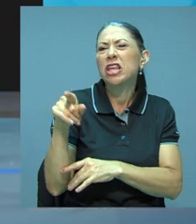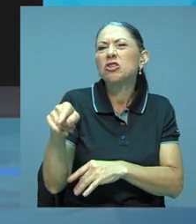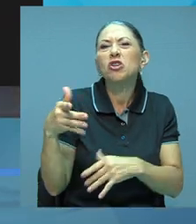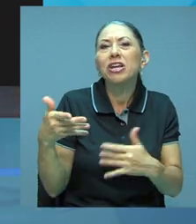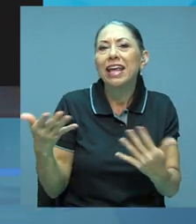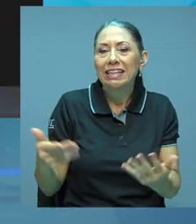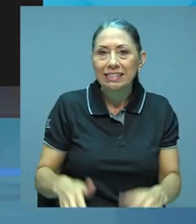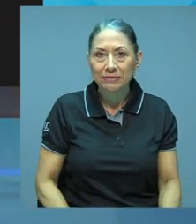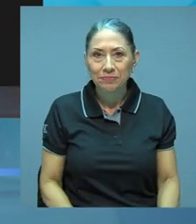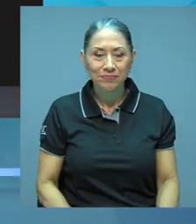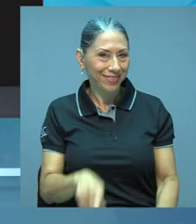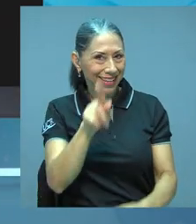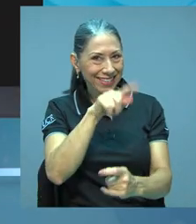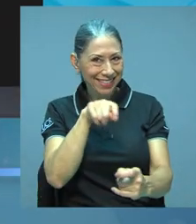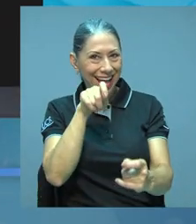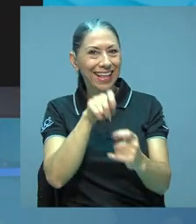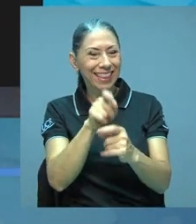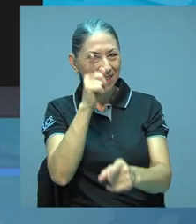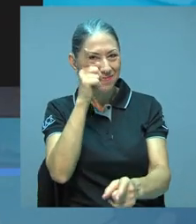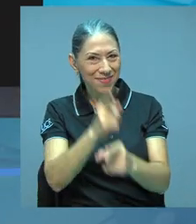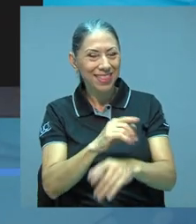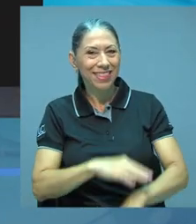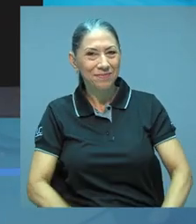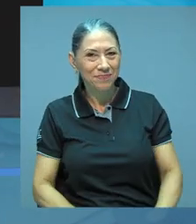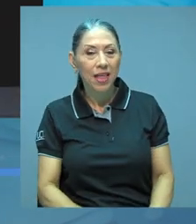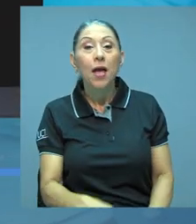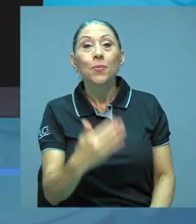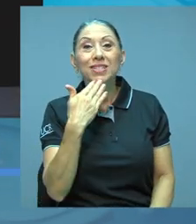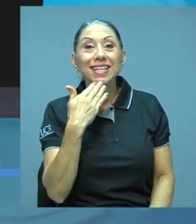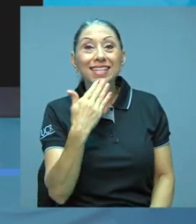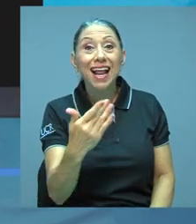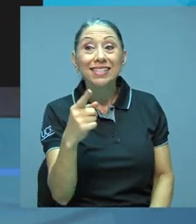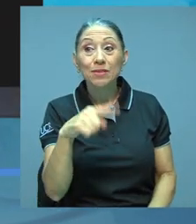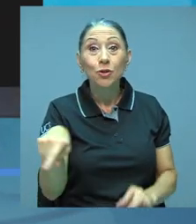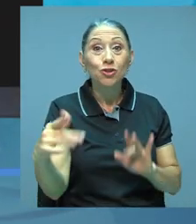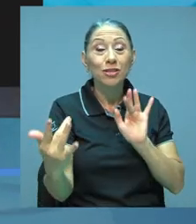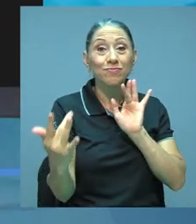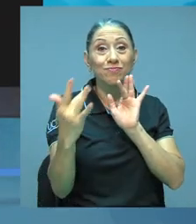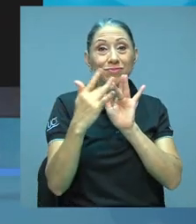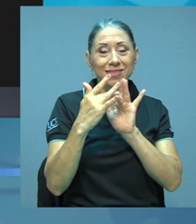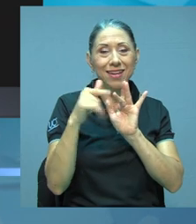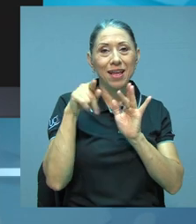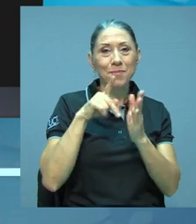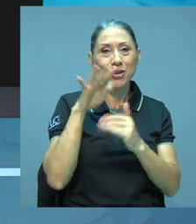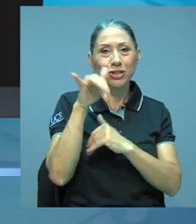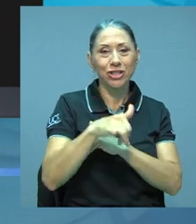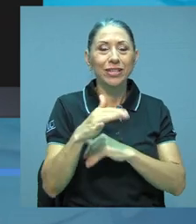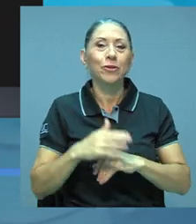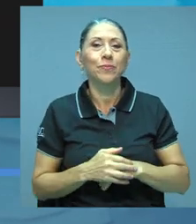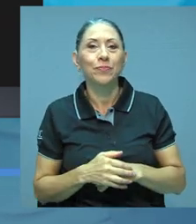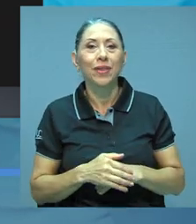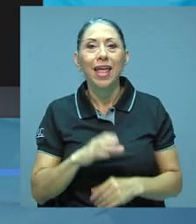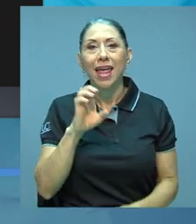Exactamente, María. Bueno, primero que todo, muchas gracias por acoger a nuestro proyecto dentro de este programa.